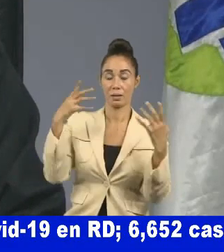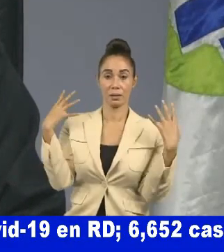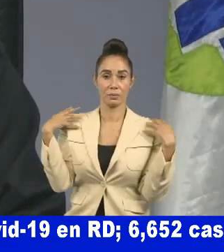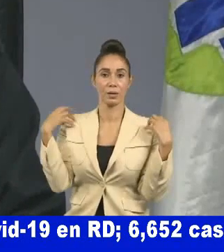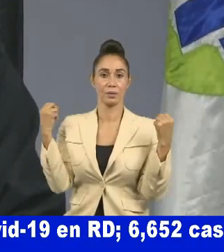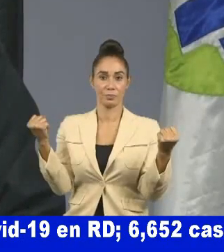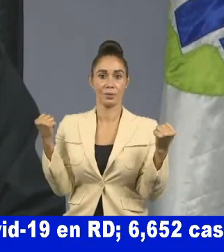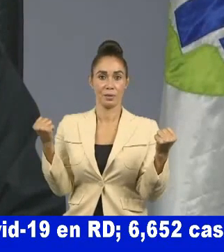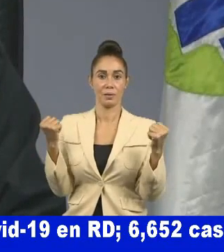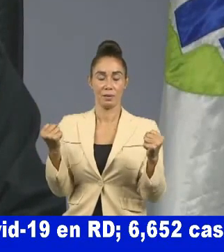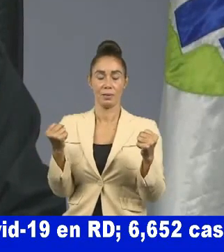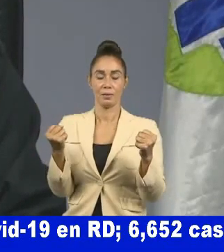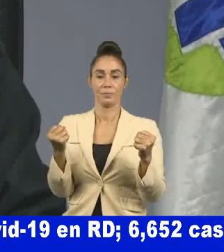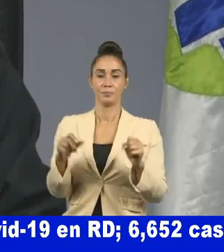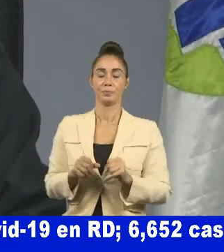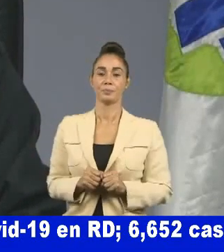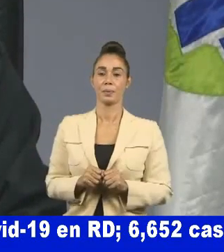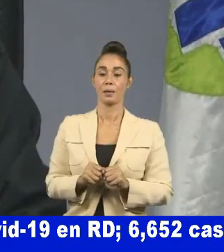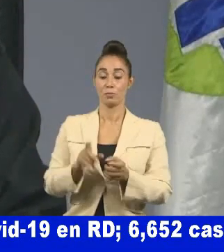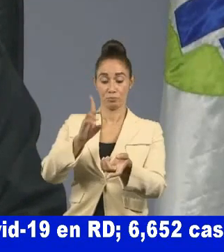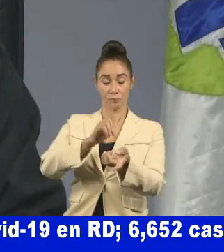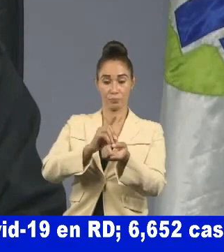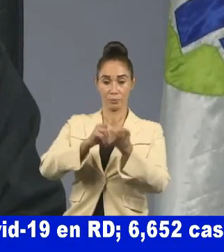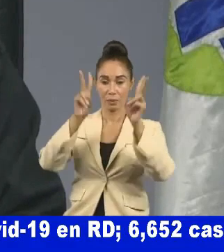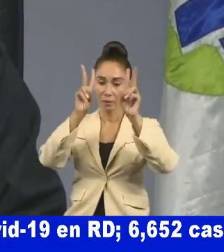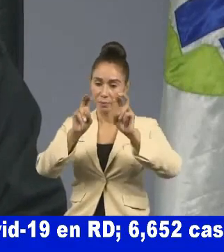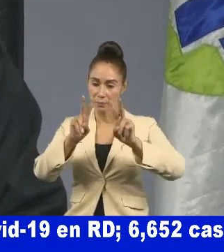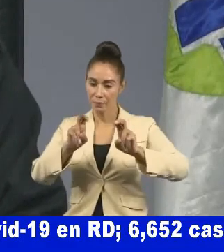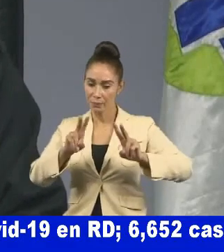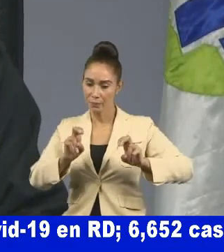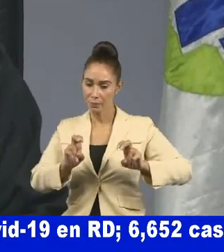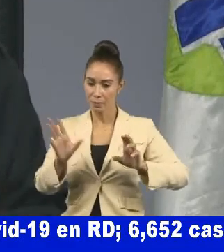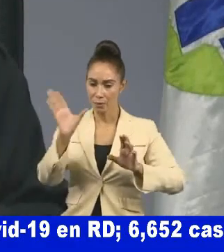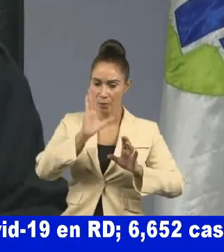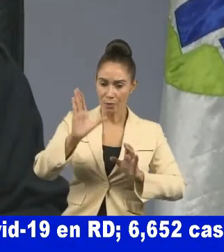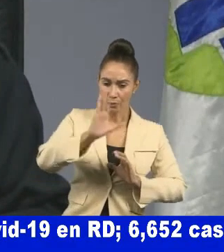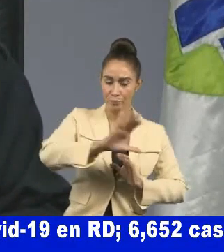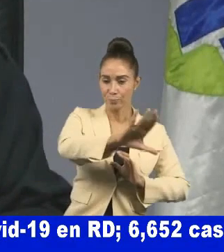o sea, a través de las actividades de vigilancia e investigación de campo.